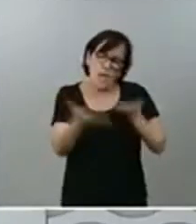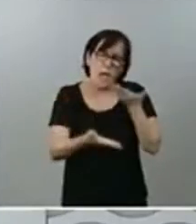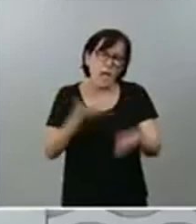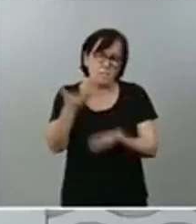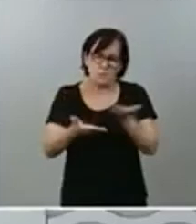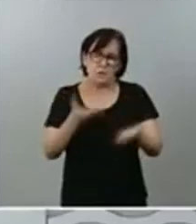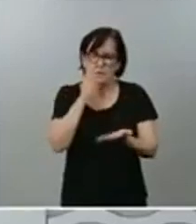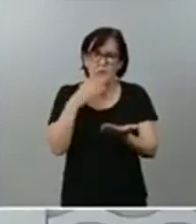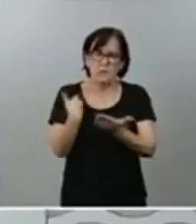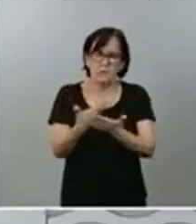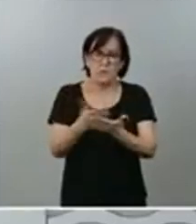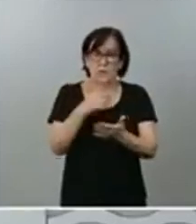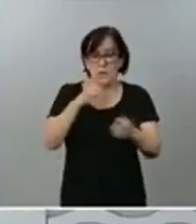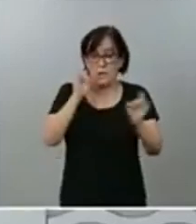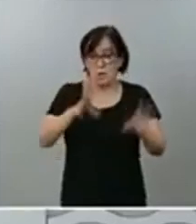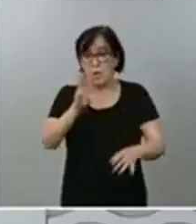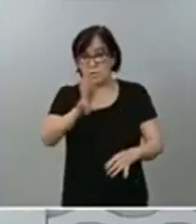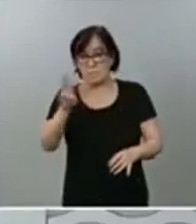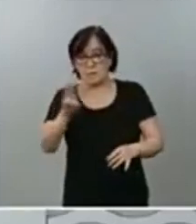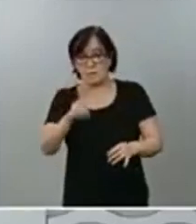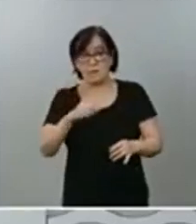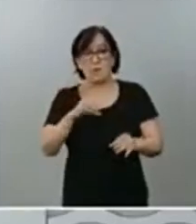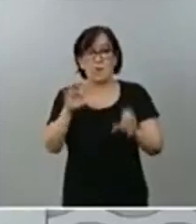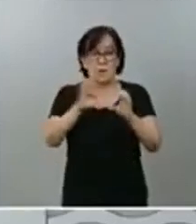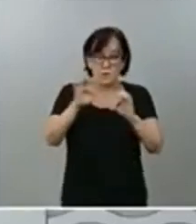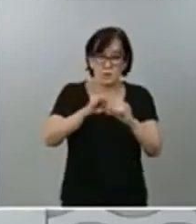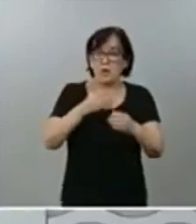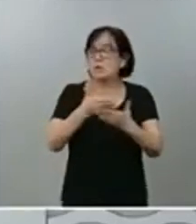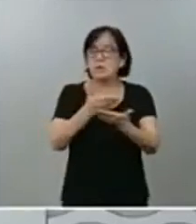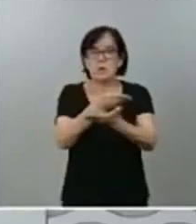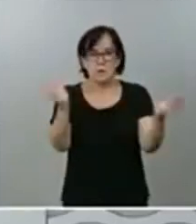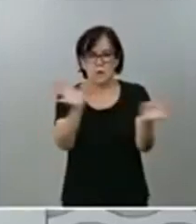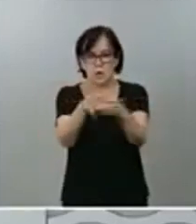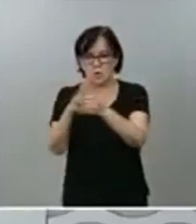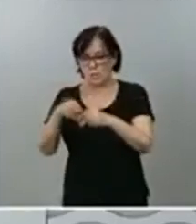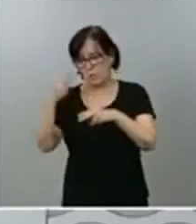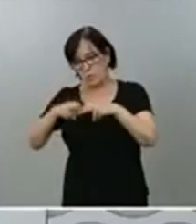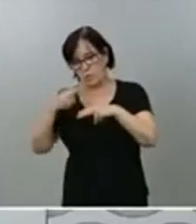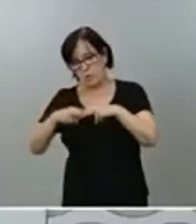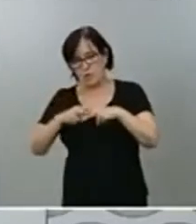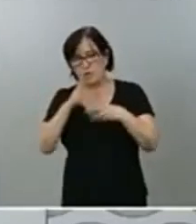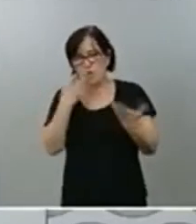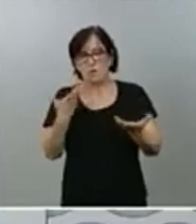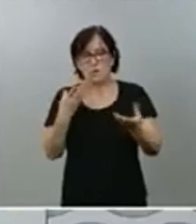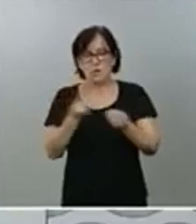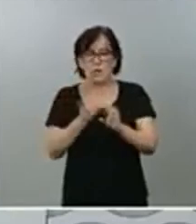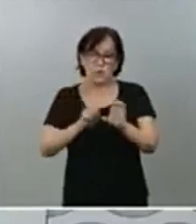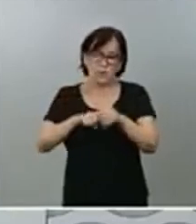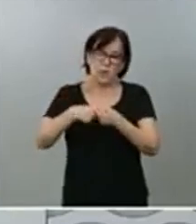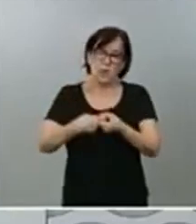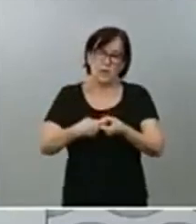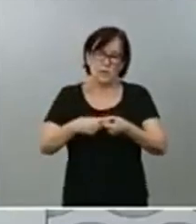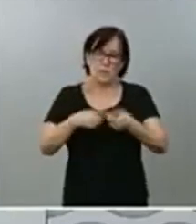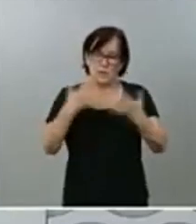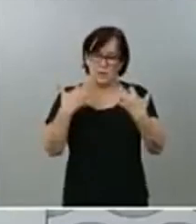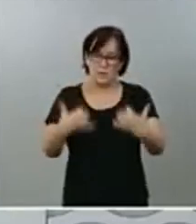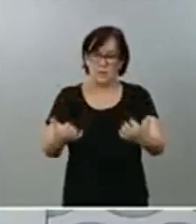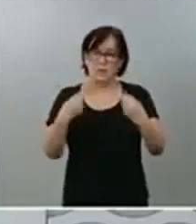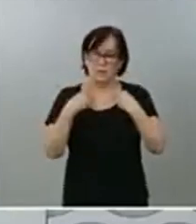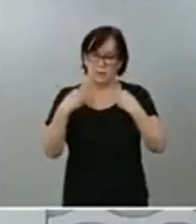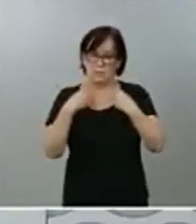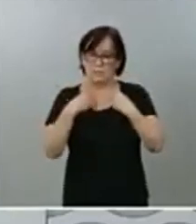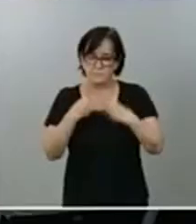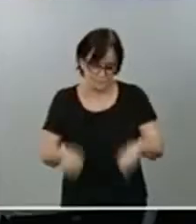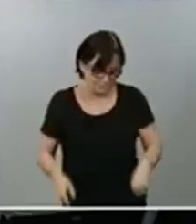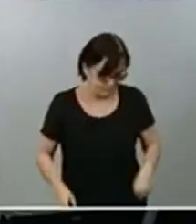al igual que el Partido Popular, Ciudadanos o el resto de formaciones políticas que componen la Cámara del Congreso de los Diputados.